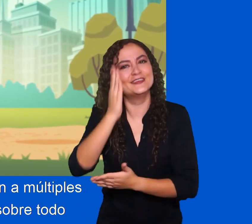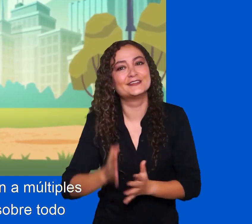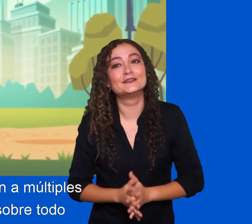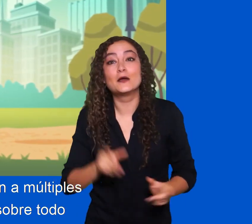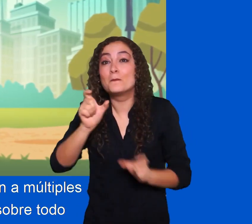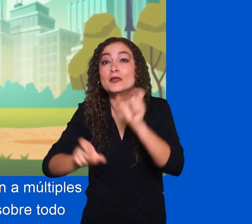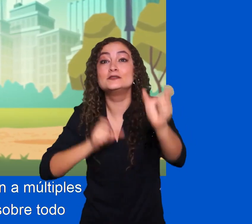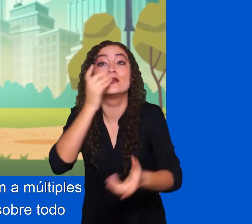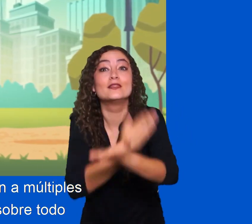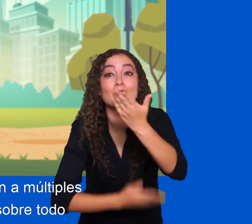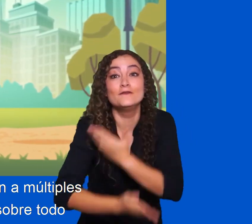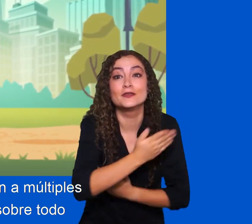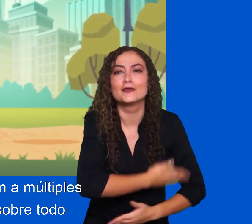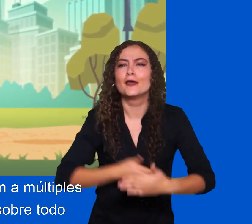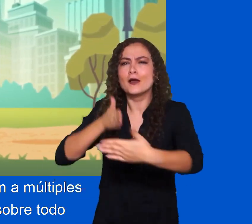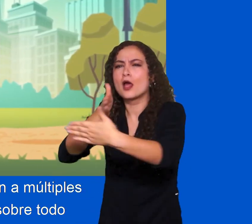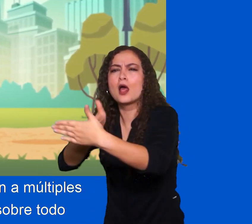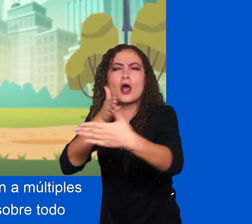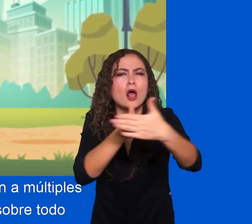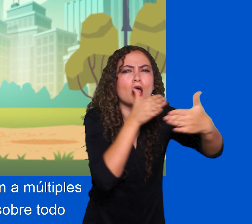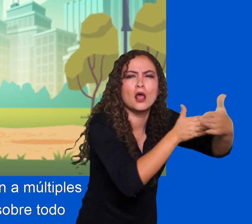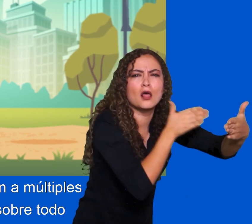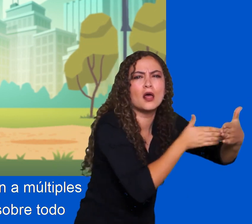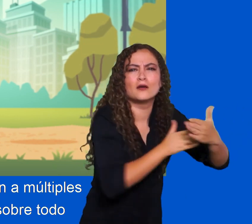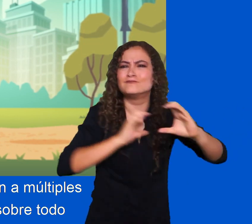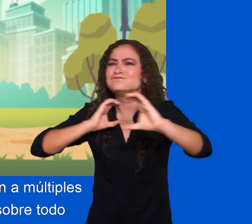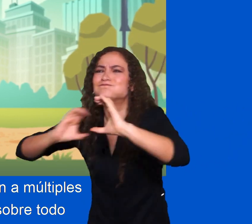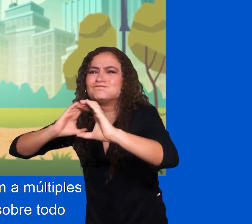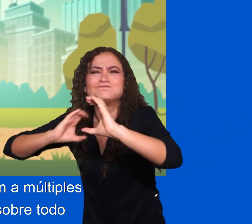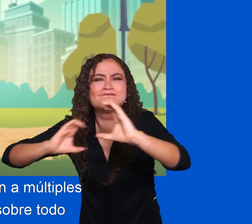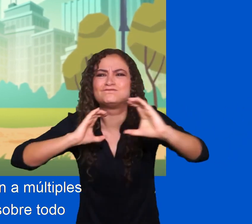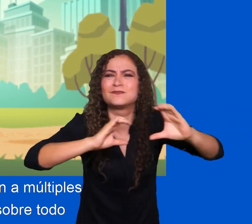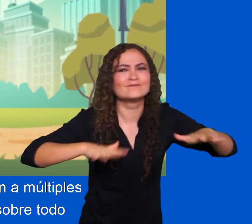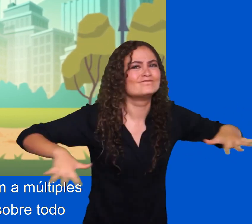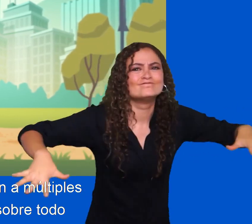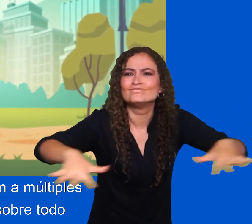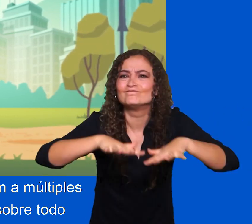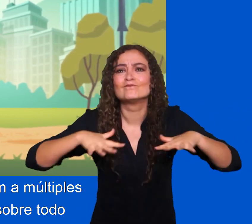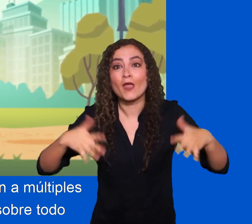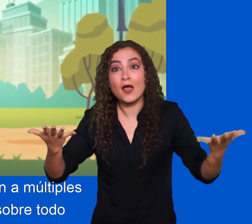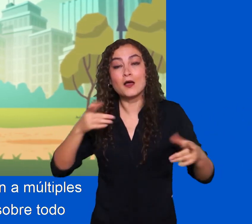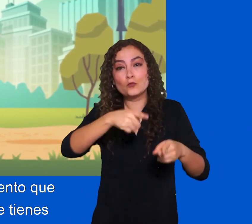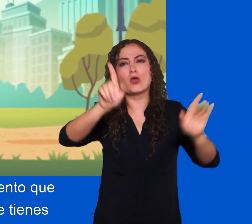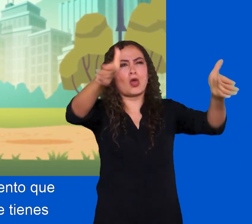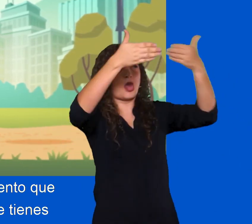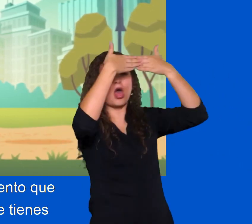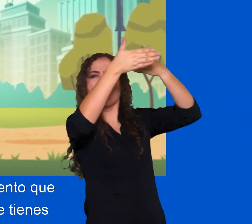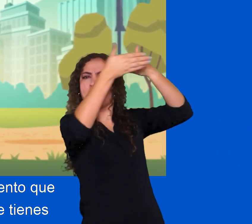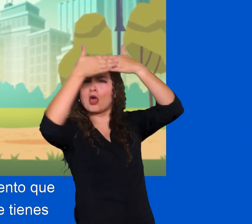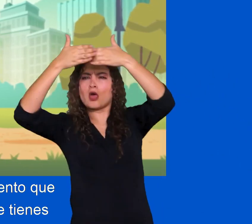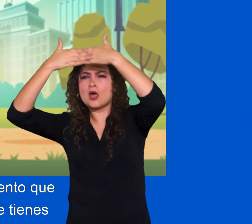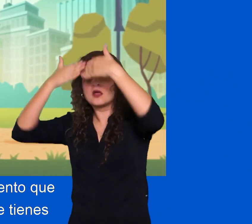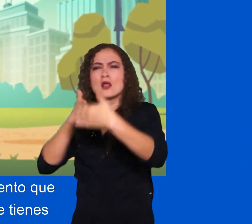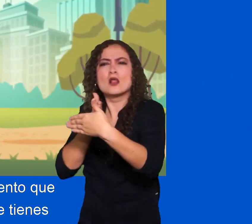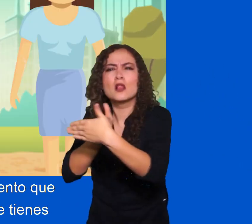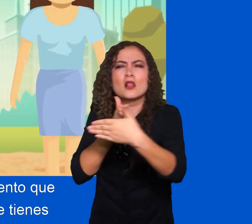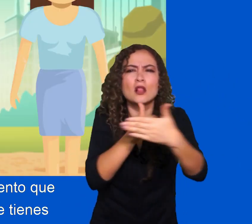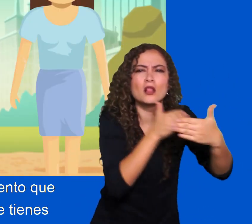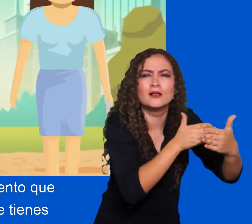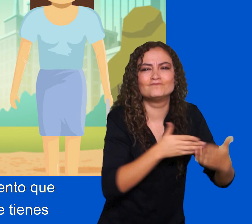discapacidad se enfrentan a múltiples barreras, físicas, de comunicación y, por sobre todo, actitudinales.